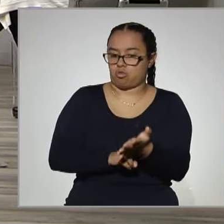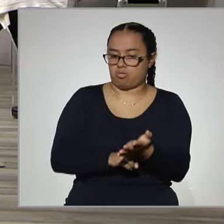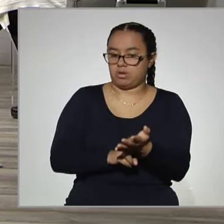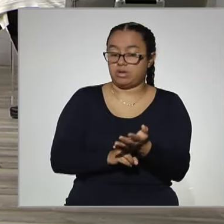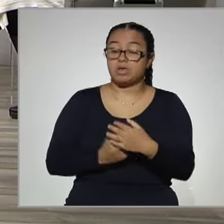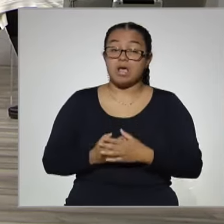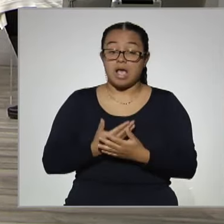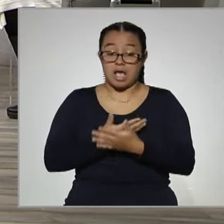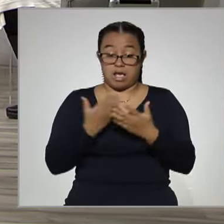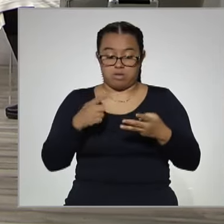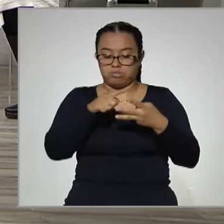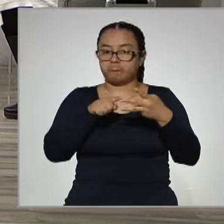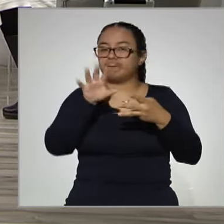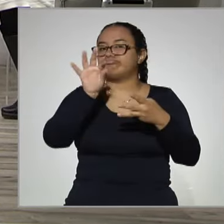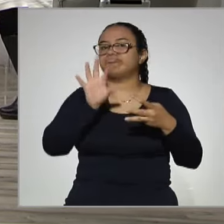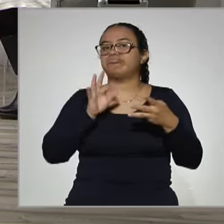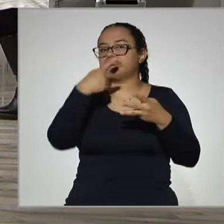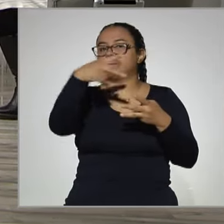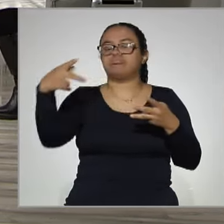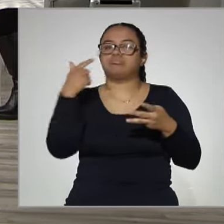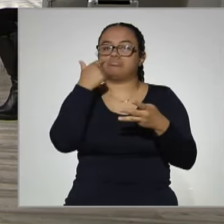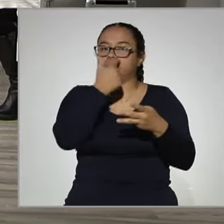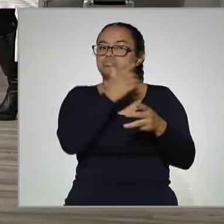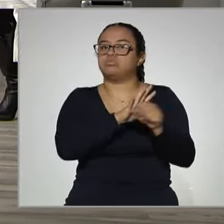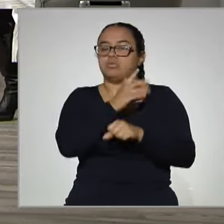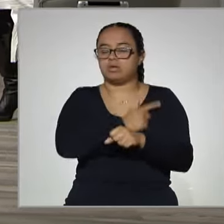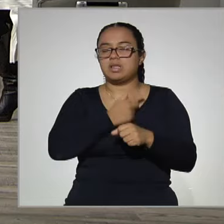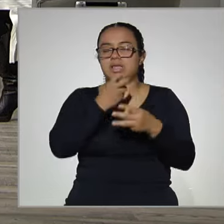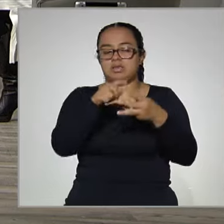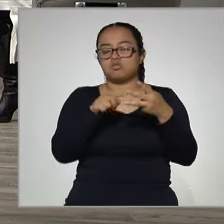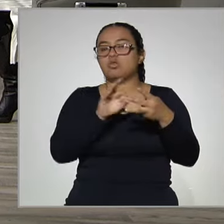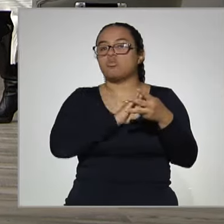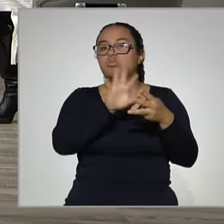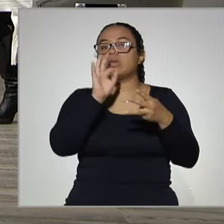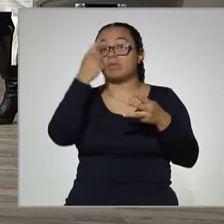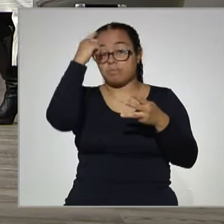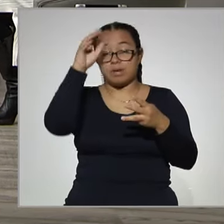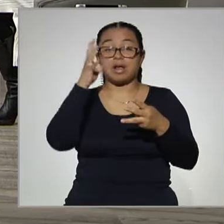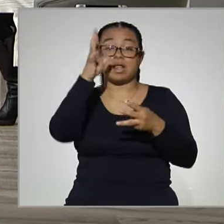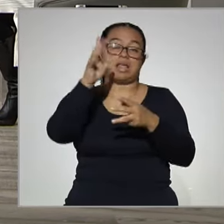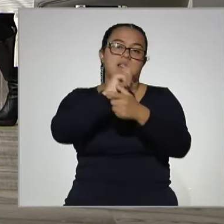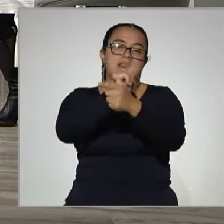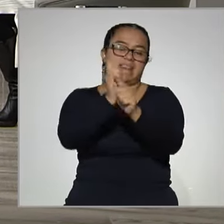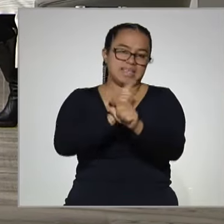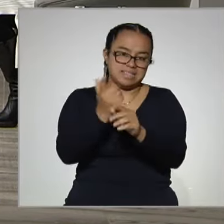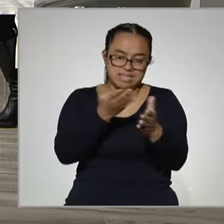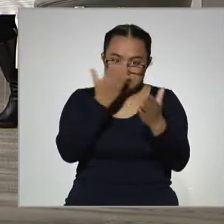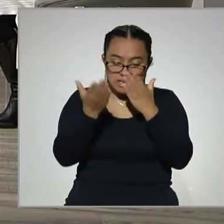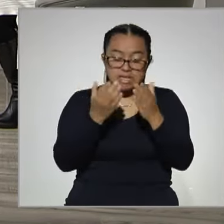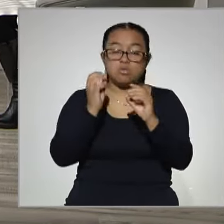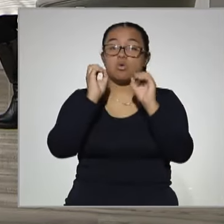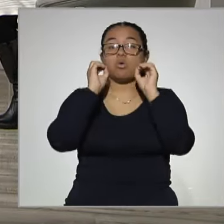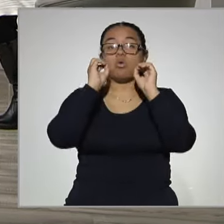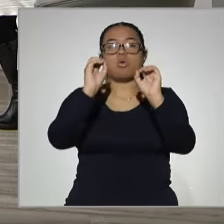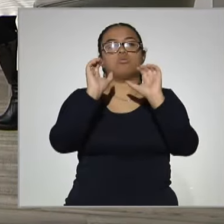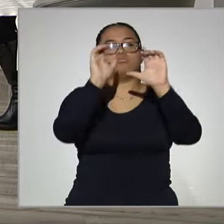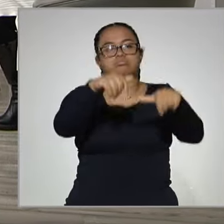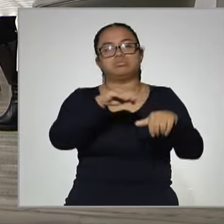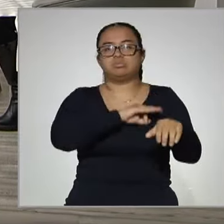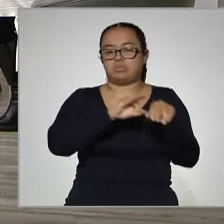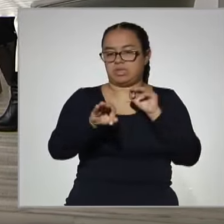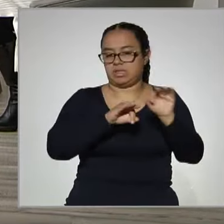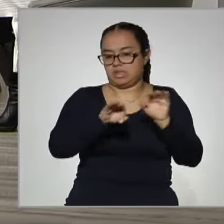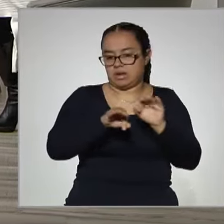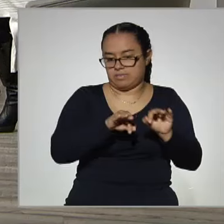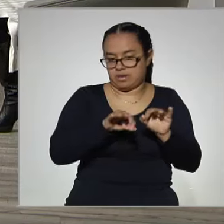ahora ya todas estas opciones permiten estudiar una licenciatura o una ingeniería, o insertarse al mundo del trabajo.